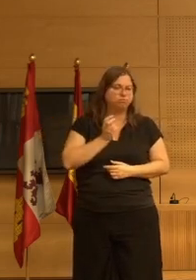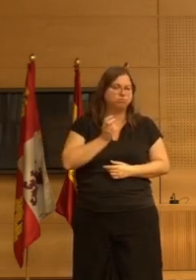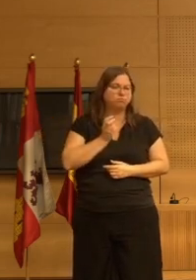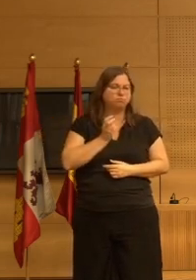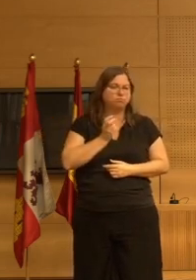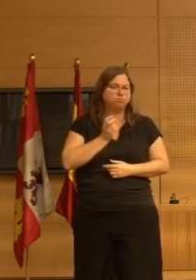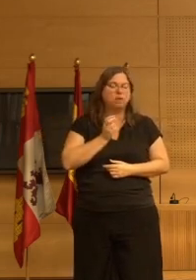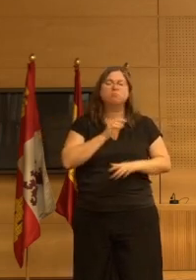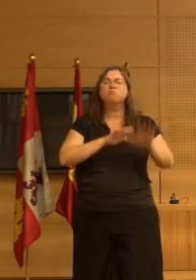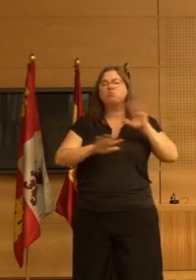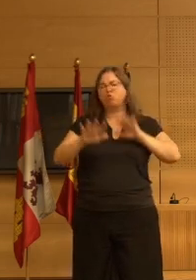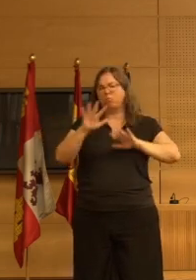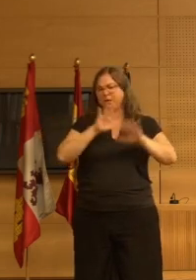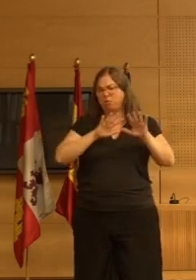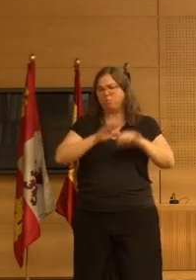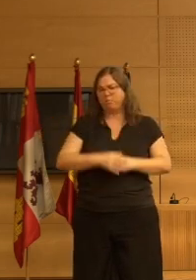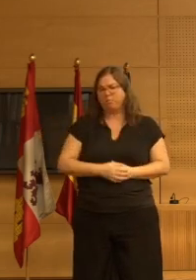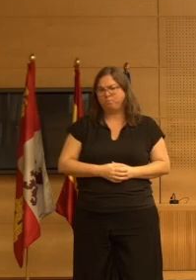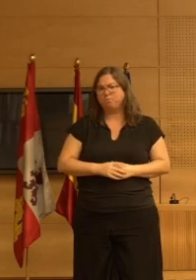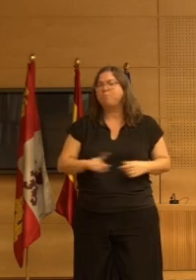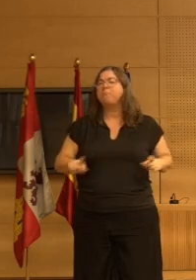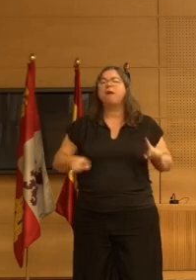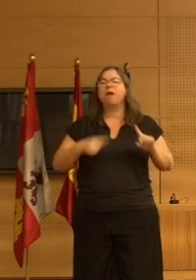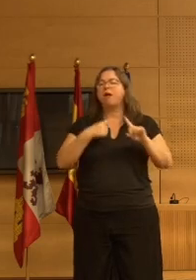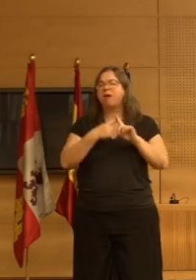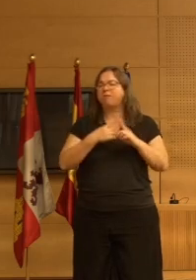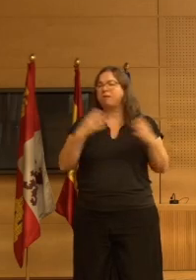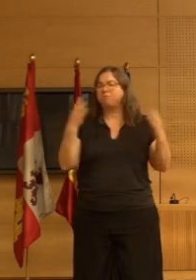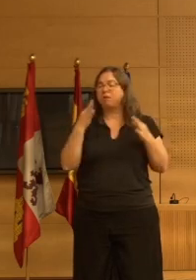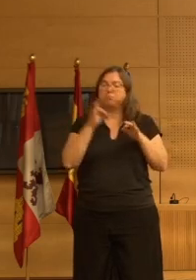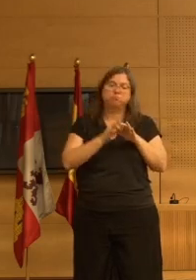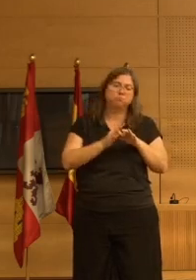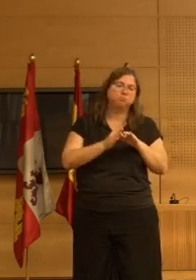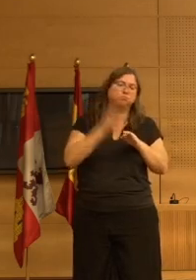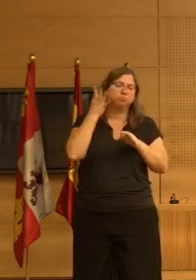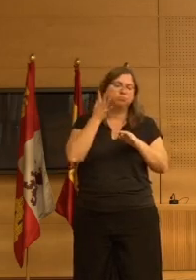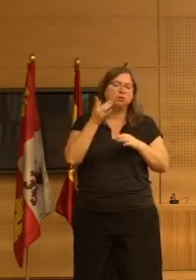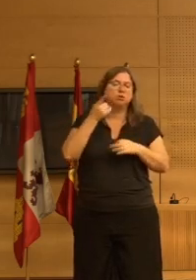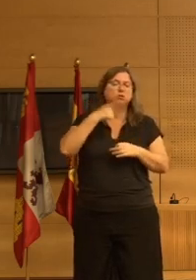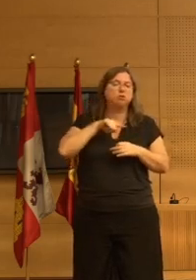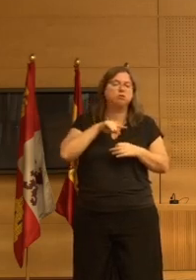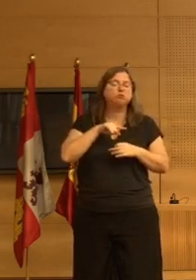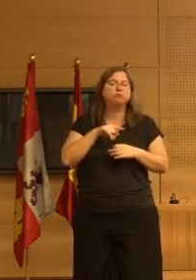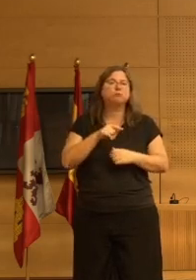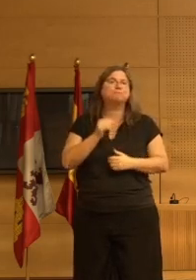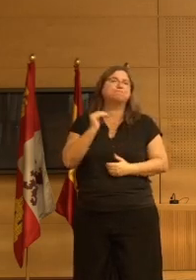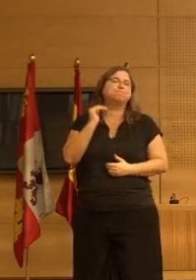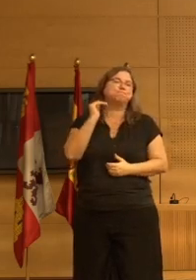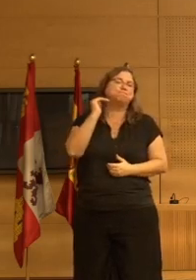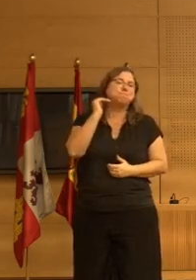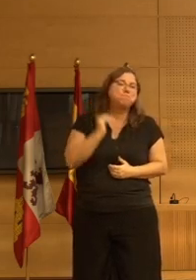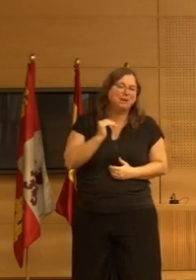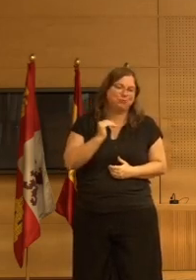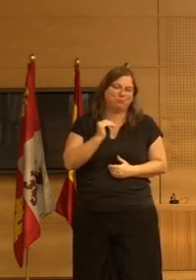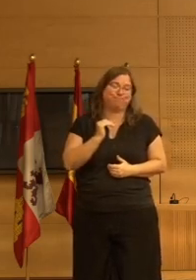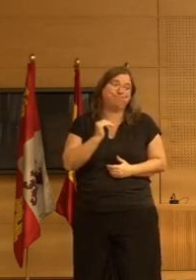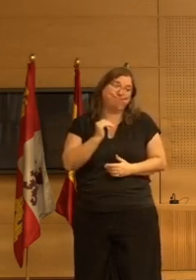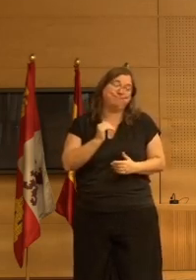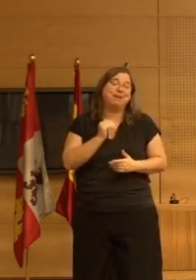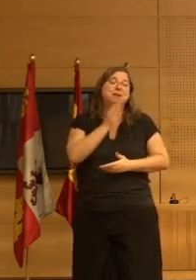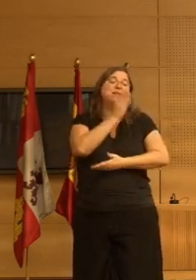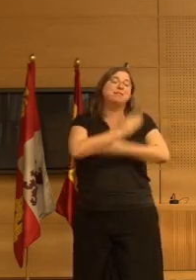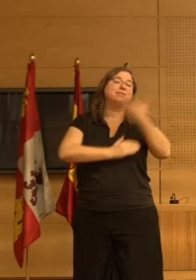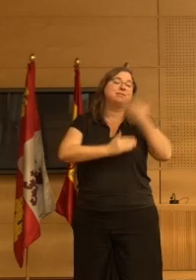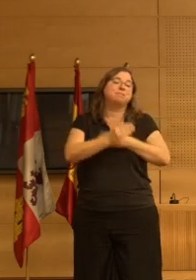es muy complejo y luego además afortunadamente tenemos menos muestra o sea hay menos muestra con la que hacer